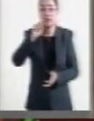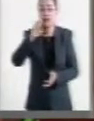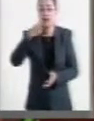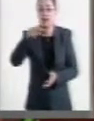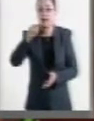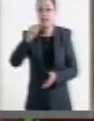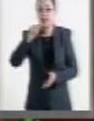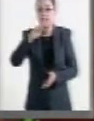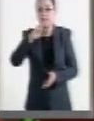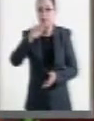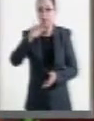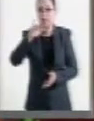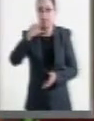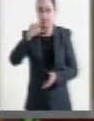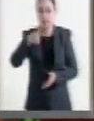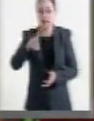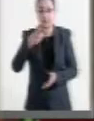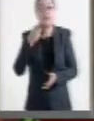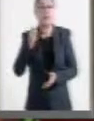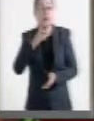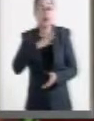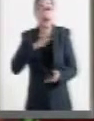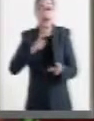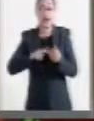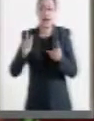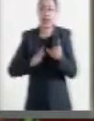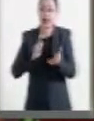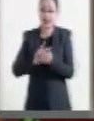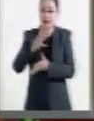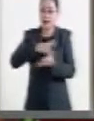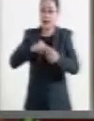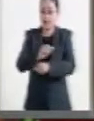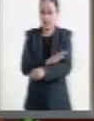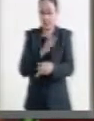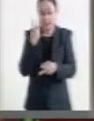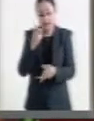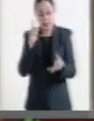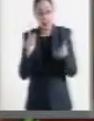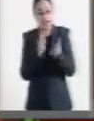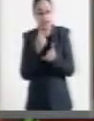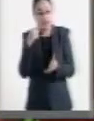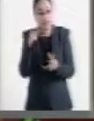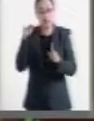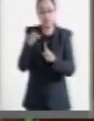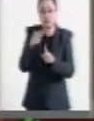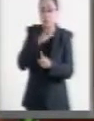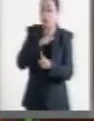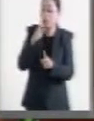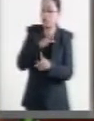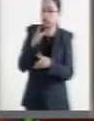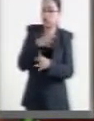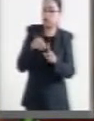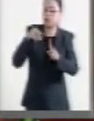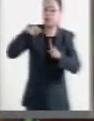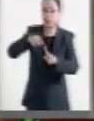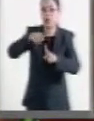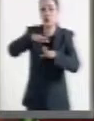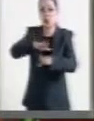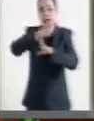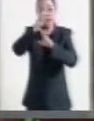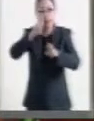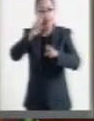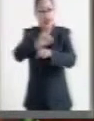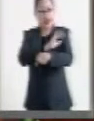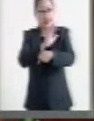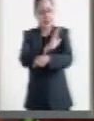También propusimos la ley de transición energética, ley clave para el establecimiento de metas renovables en materia de energía,